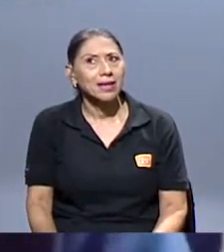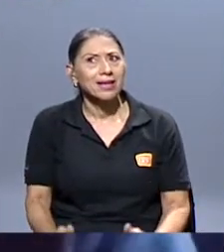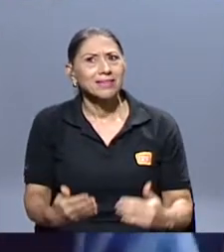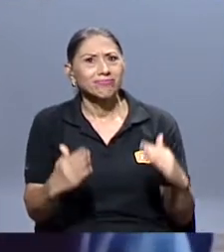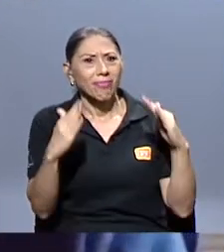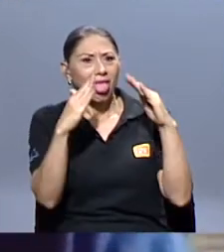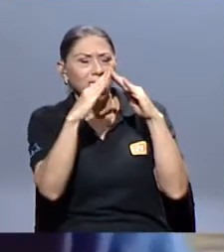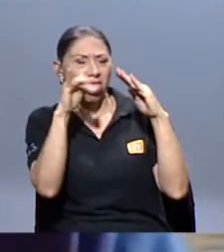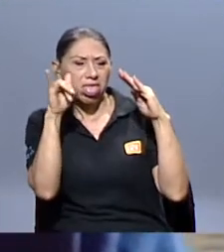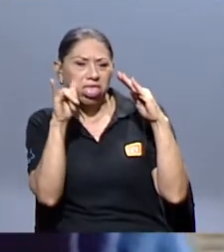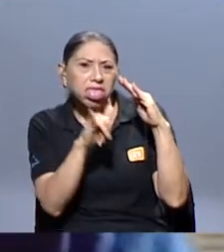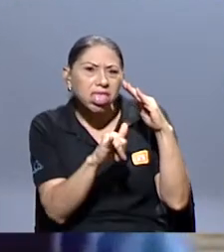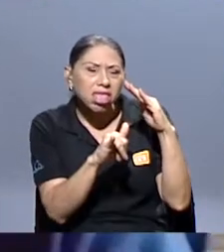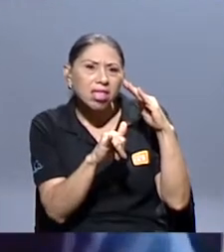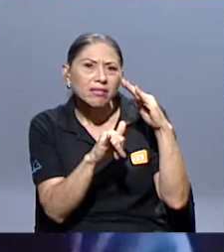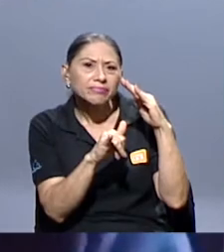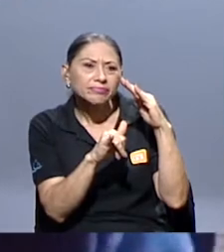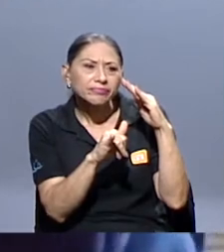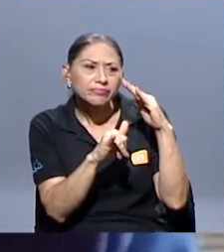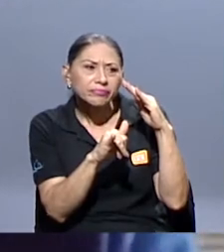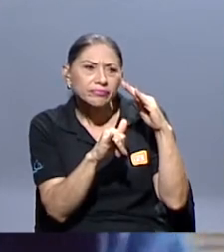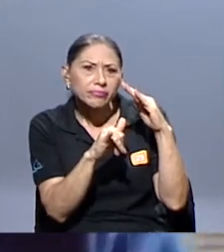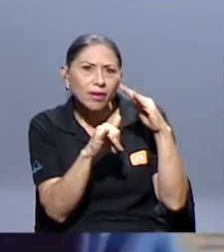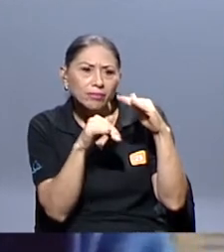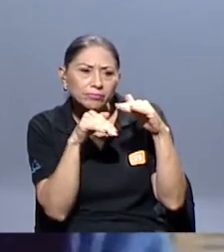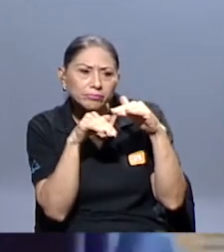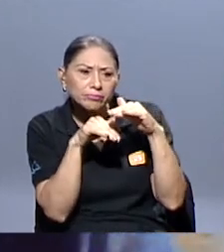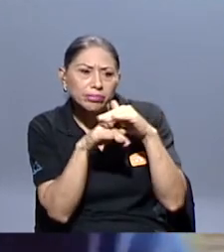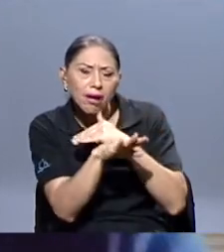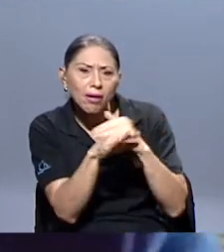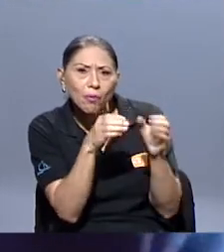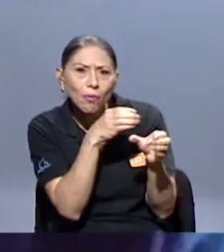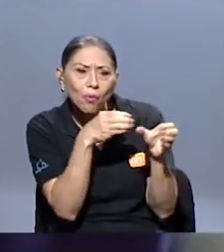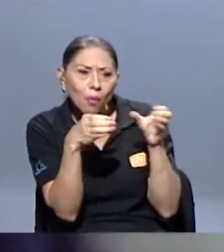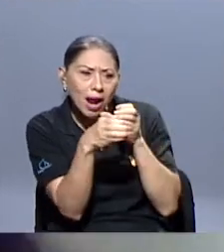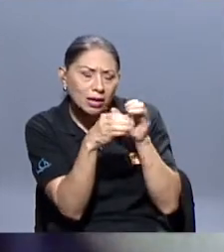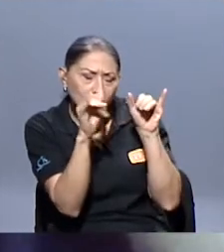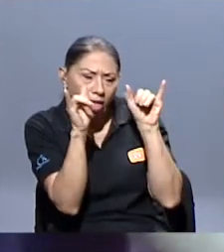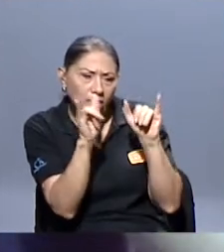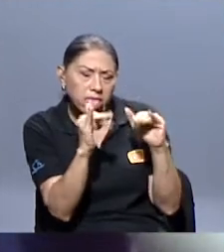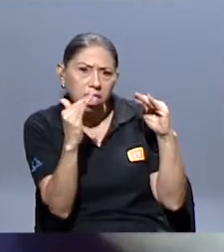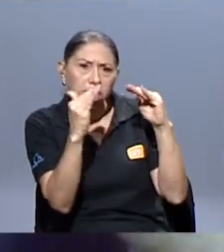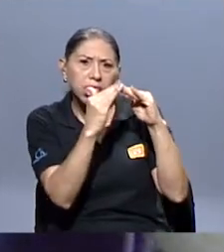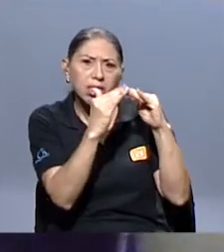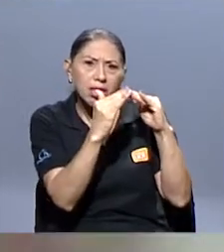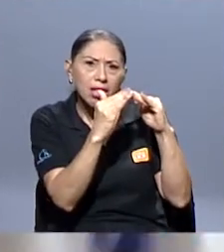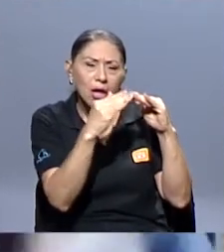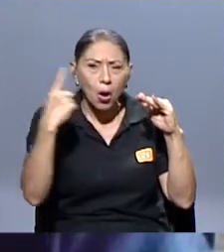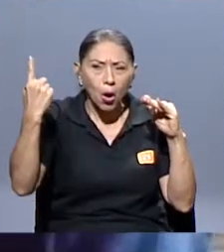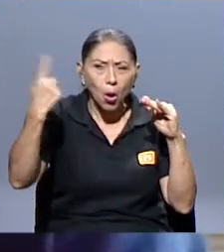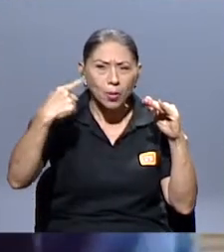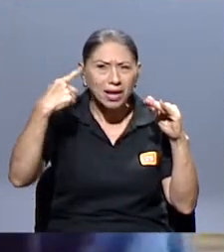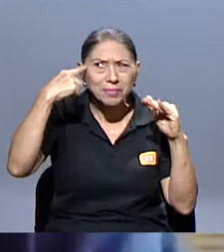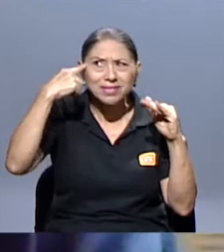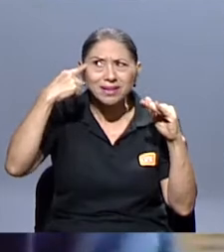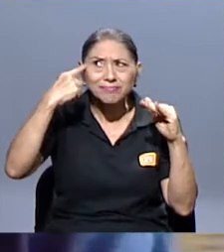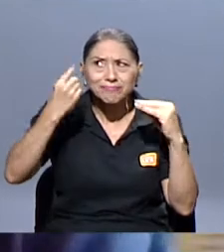en un cuarto, en una casa, nos obliga a pensar en cosas nuevas para